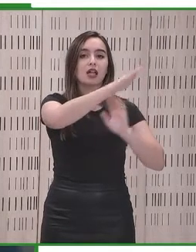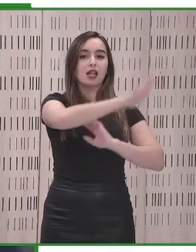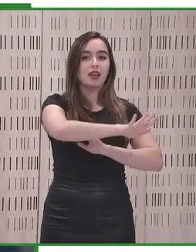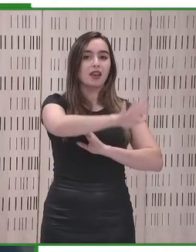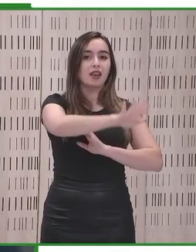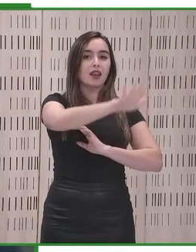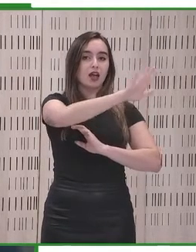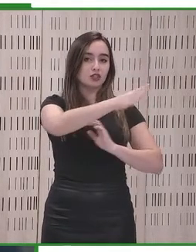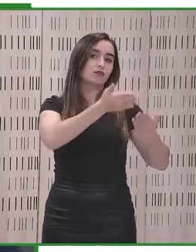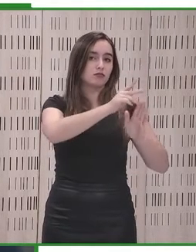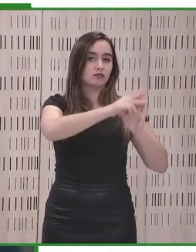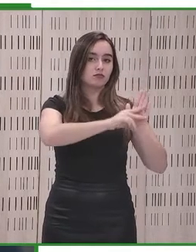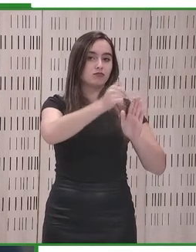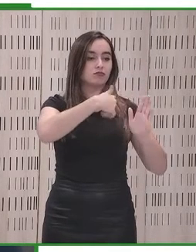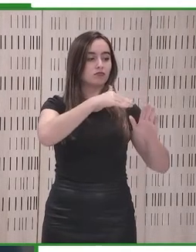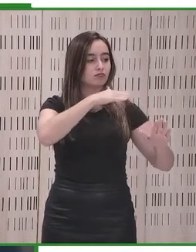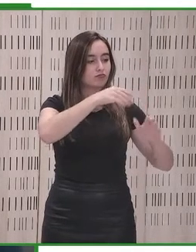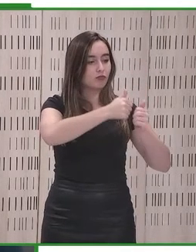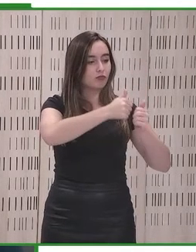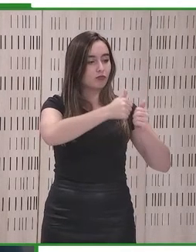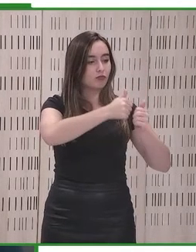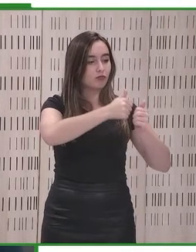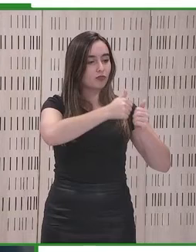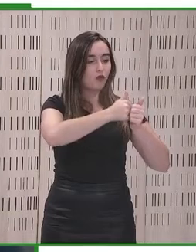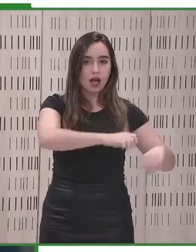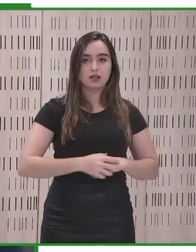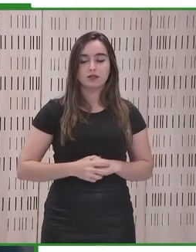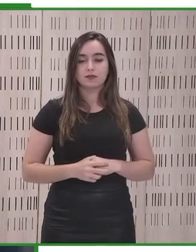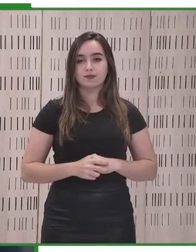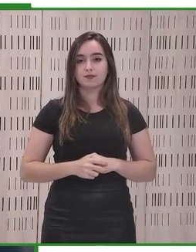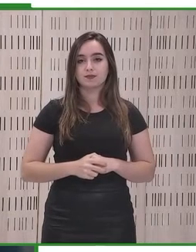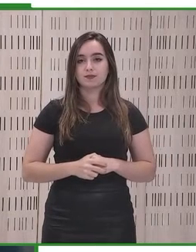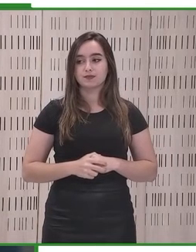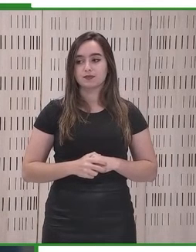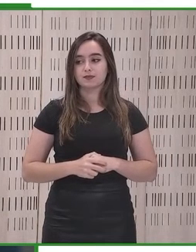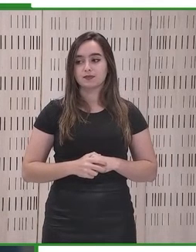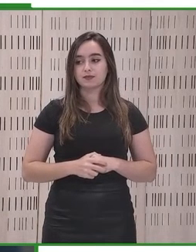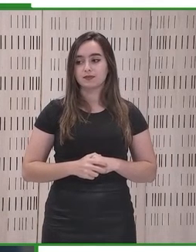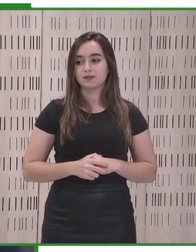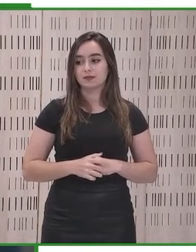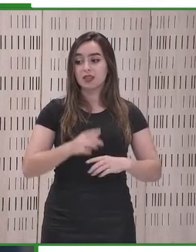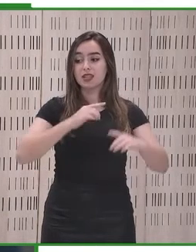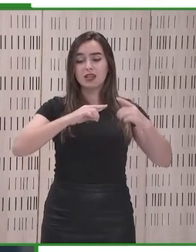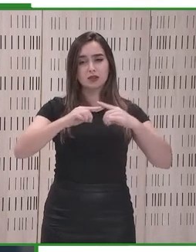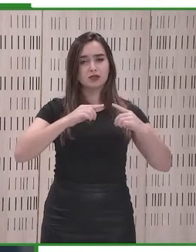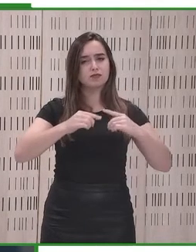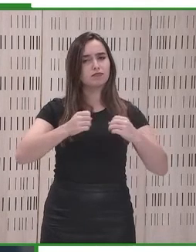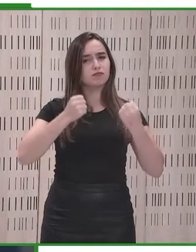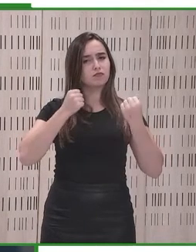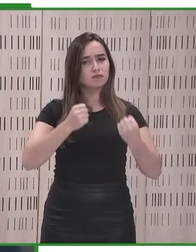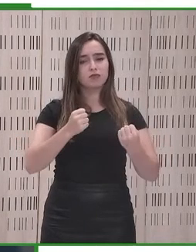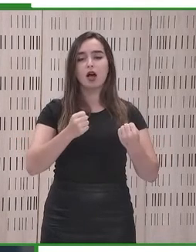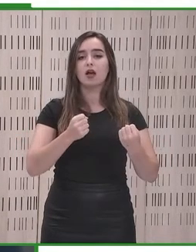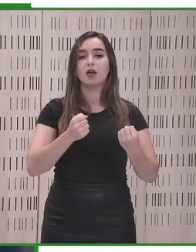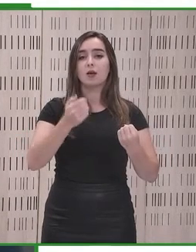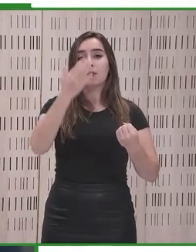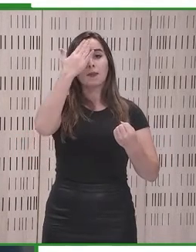accesibles a todo el mundo, en virtud de las legislaciones